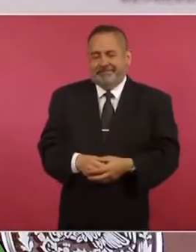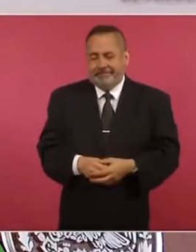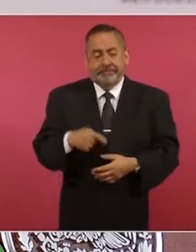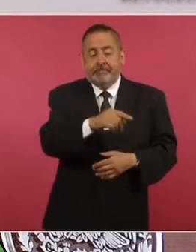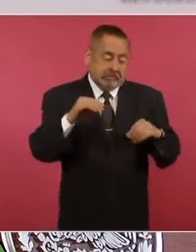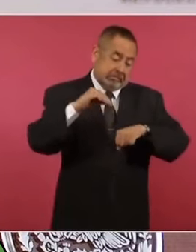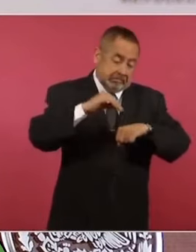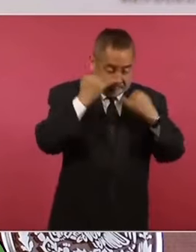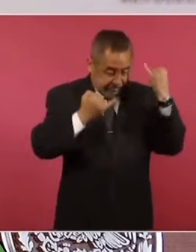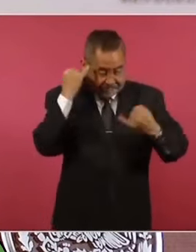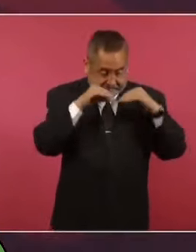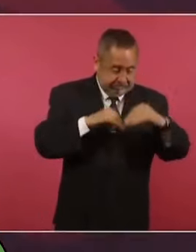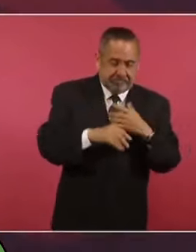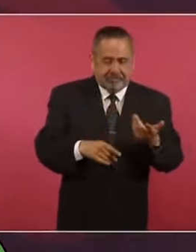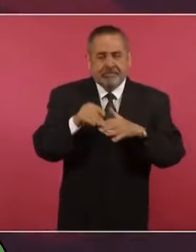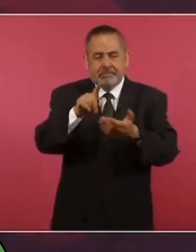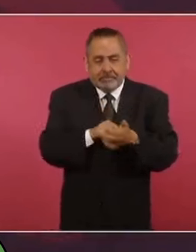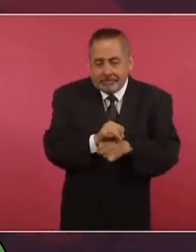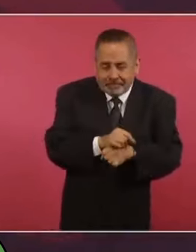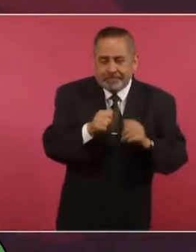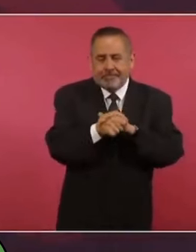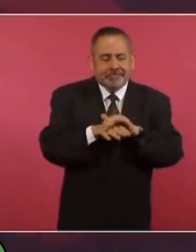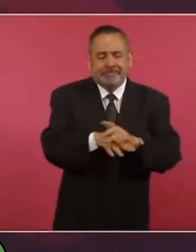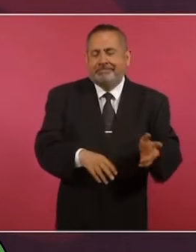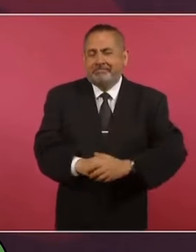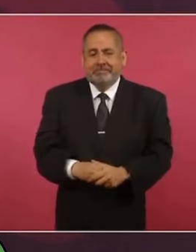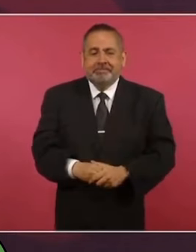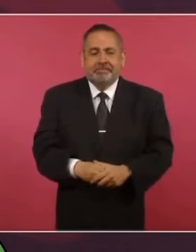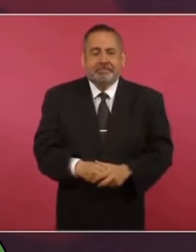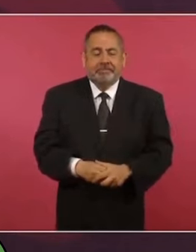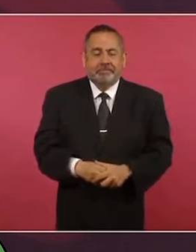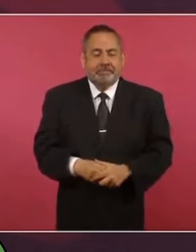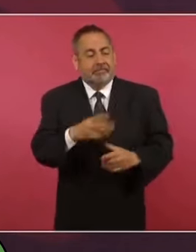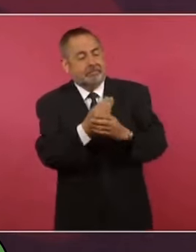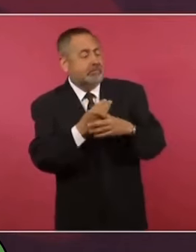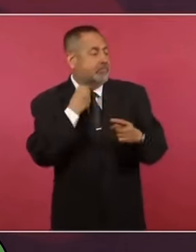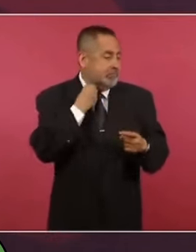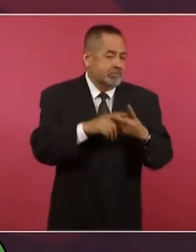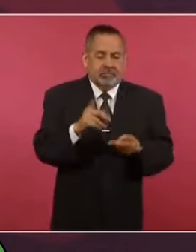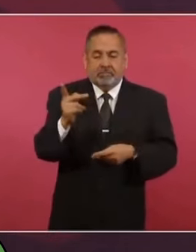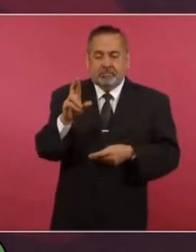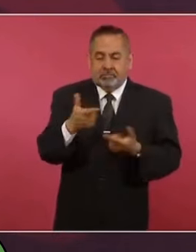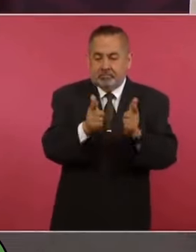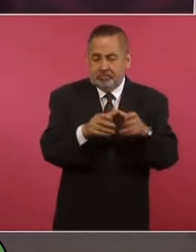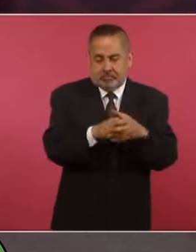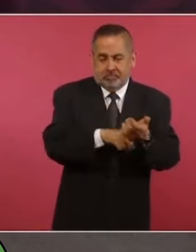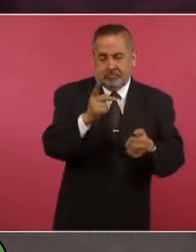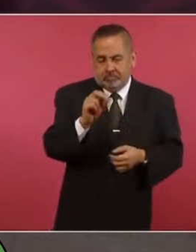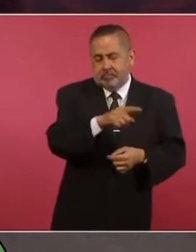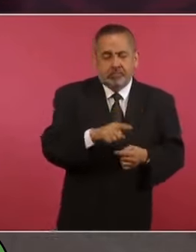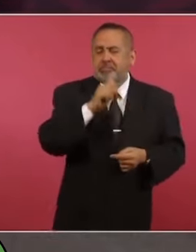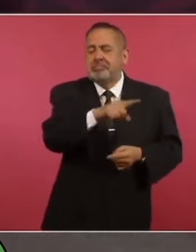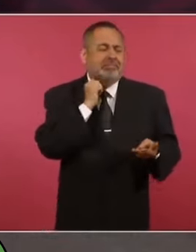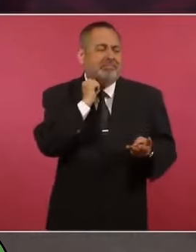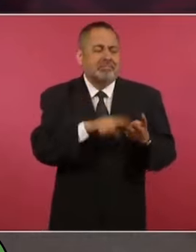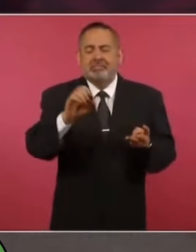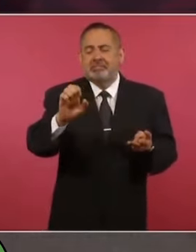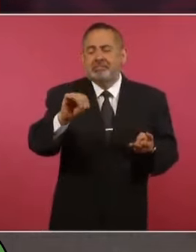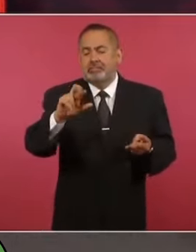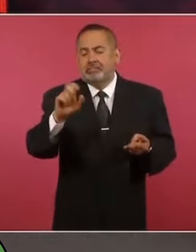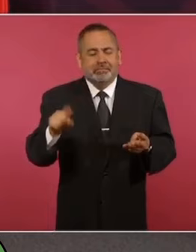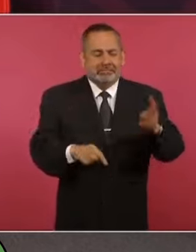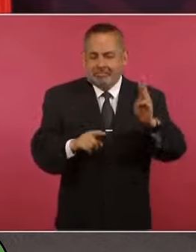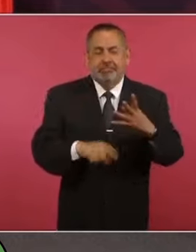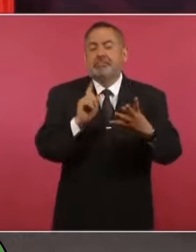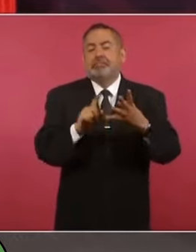que están atendiendo este asunto de Ayotzinapa. Los abogados, los del PRO, sobre todo este senador Emilio Álvarez